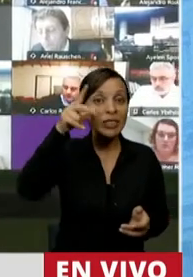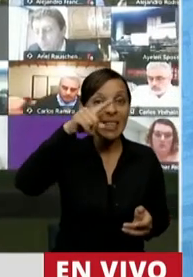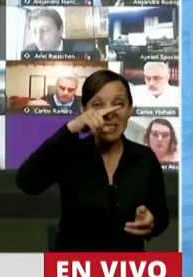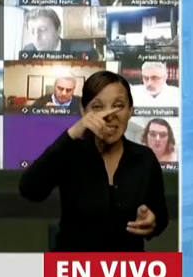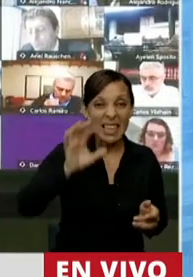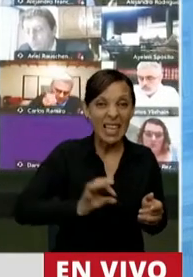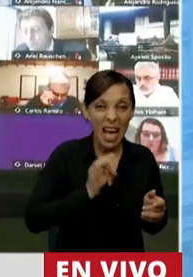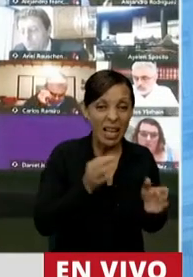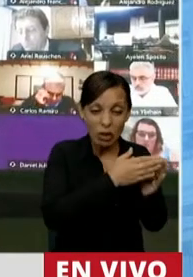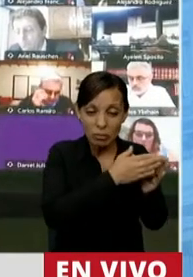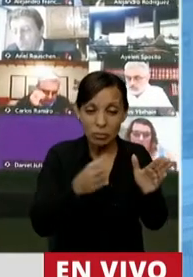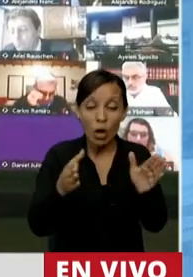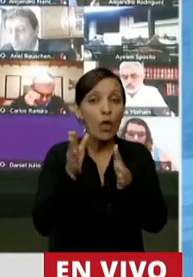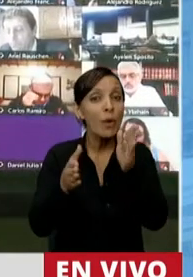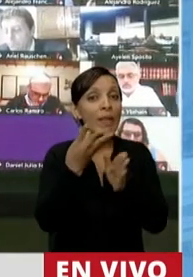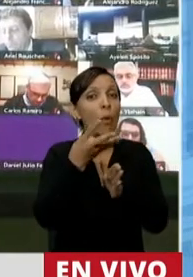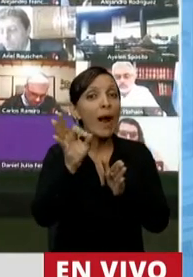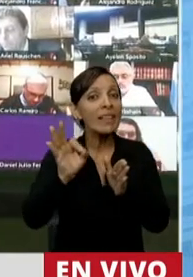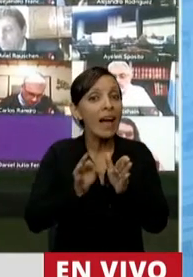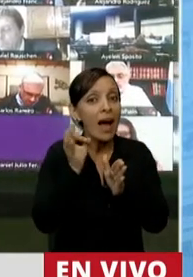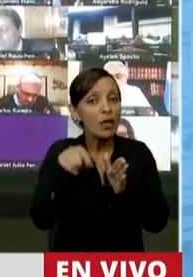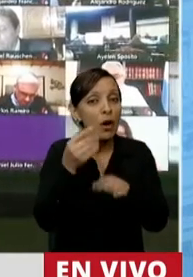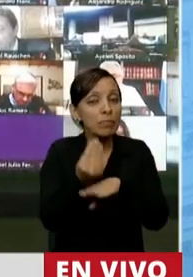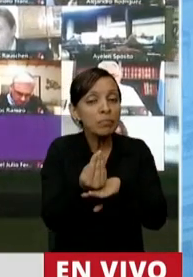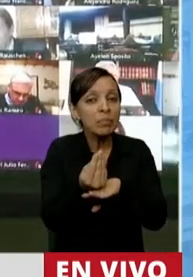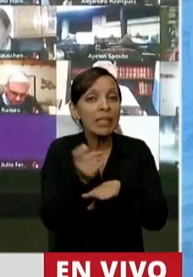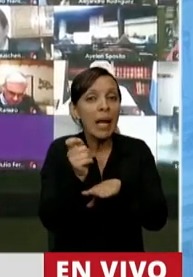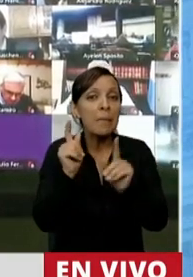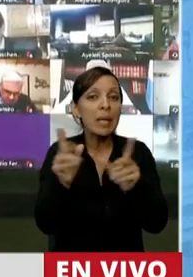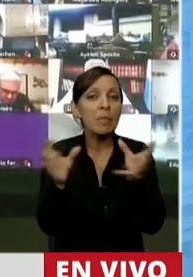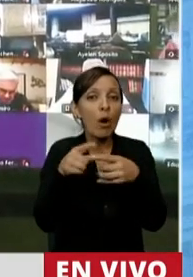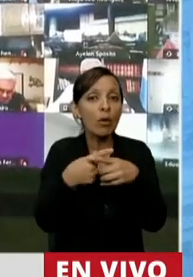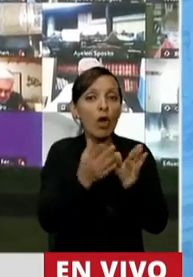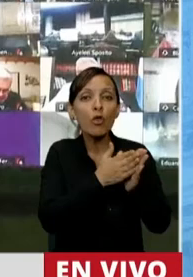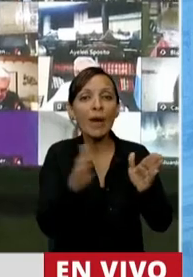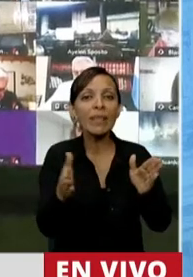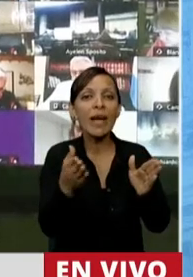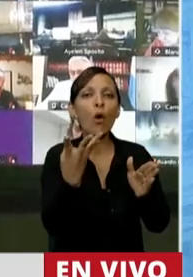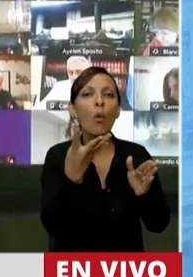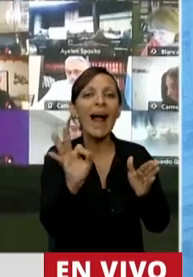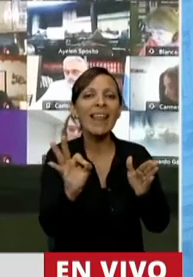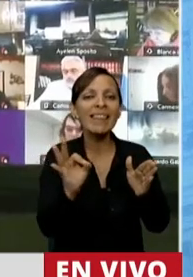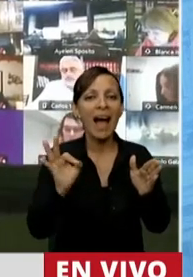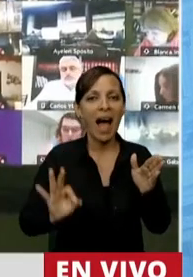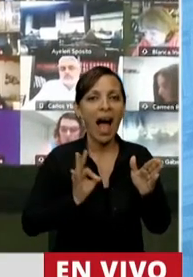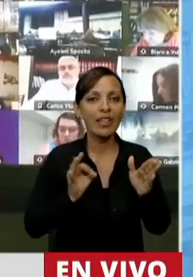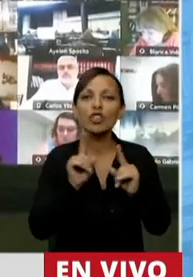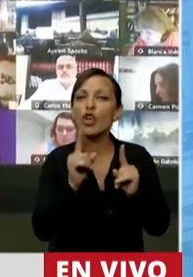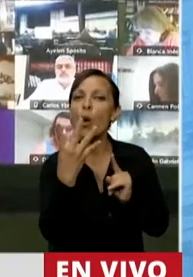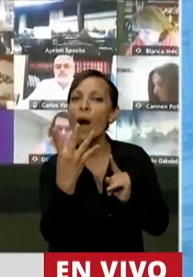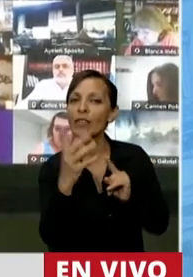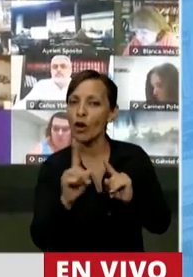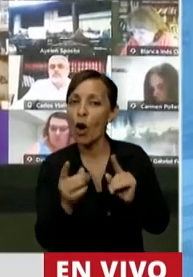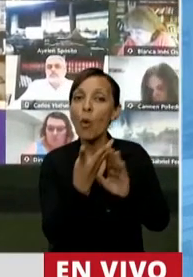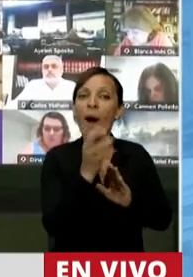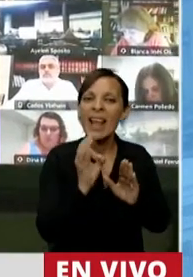cuales 40 gobernó el partido que hoy es oficialismo. 40 años, no 4. 40 años exprimiéndose